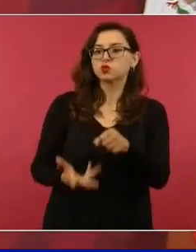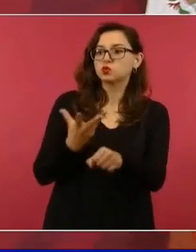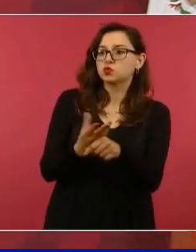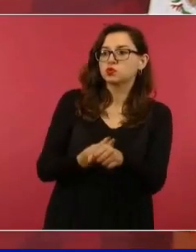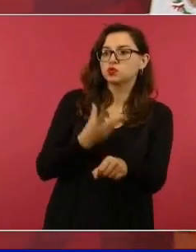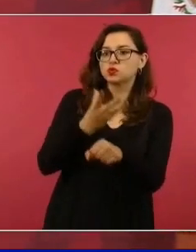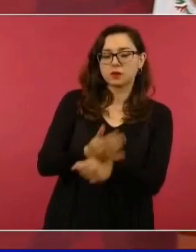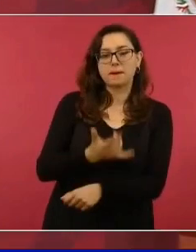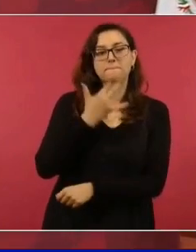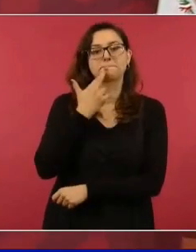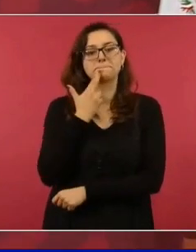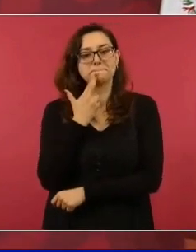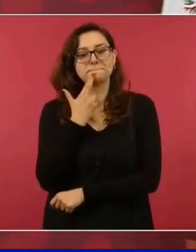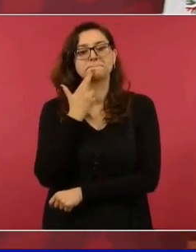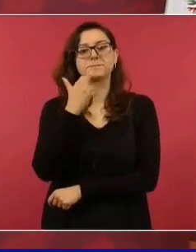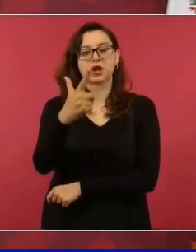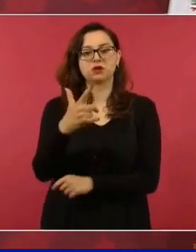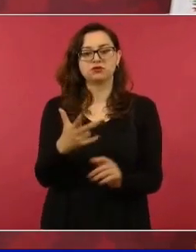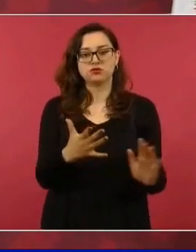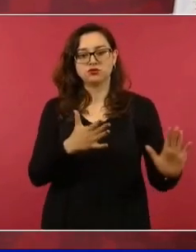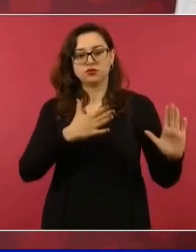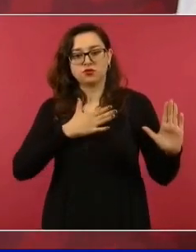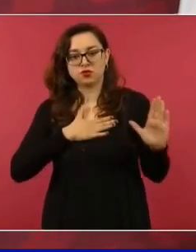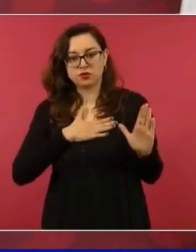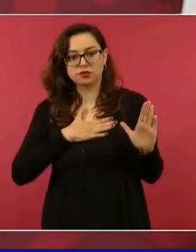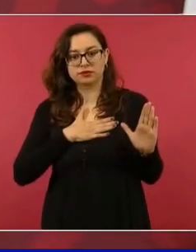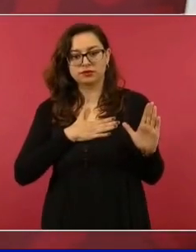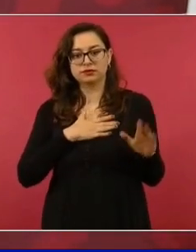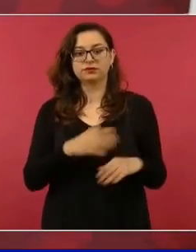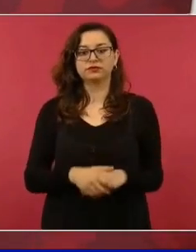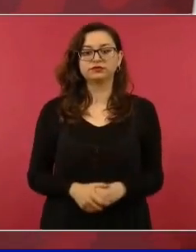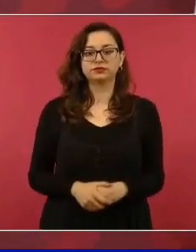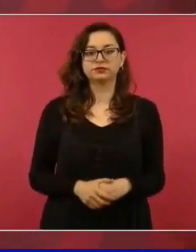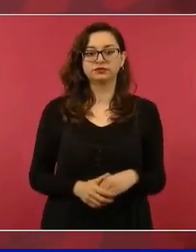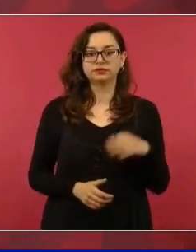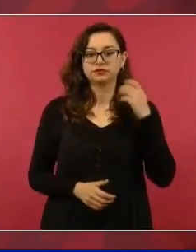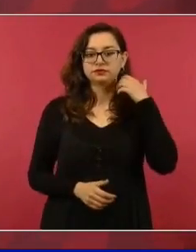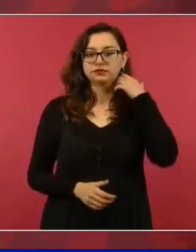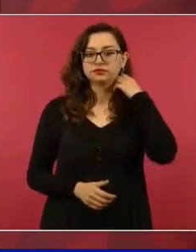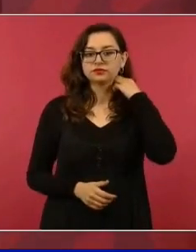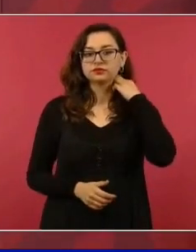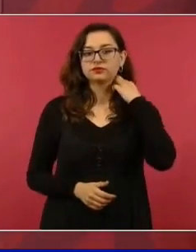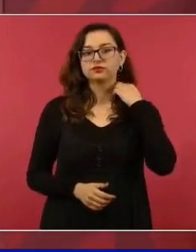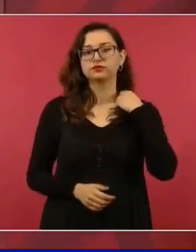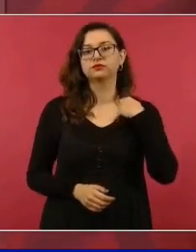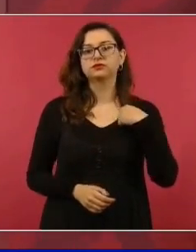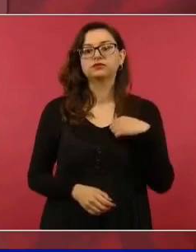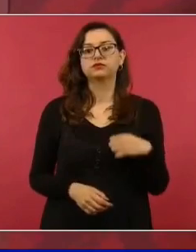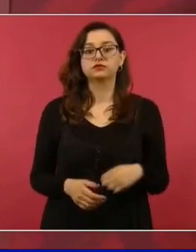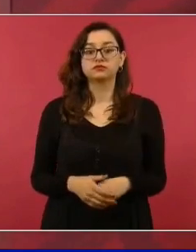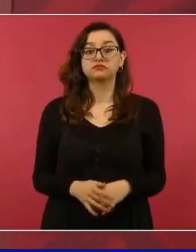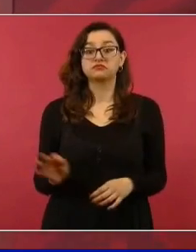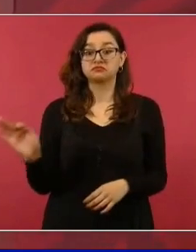compromiso. Si no lo logramos, vamos a tener tache.